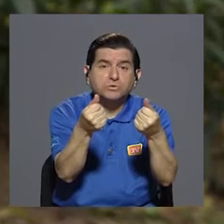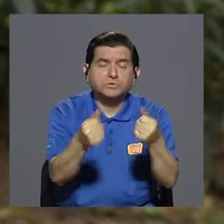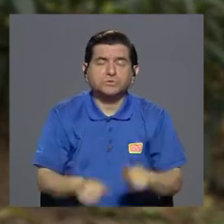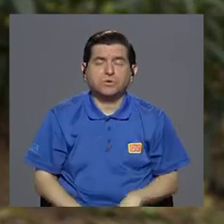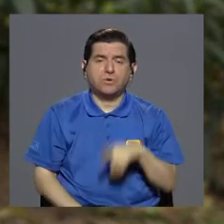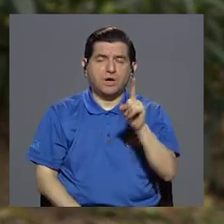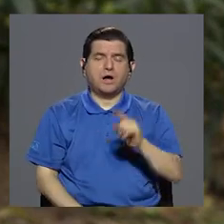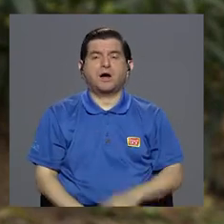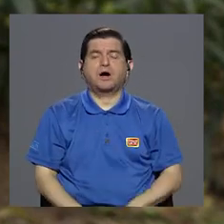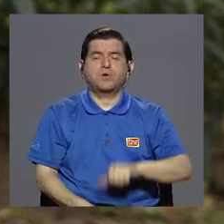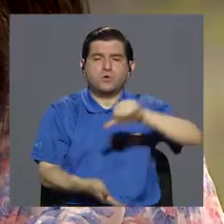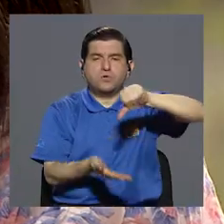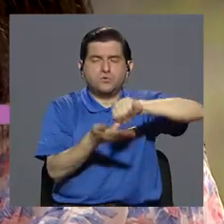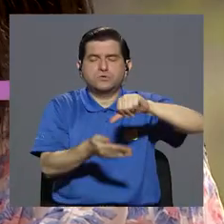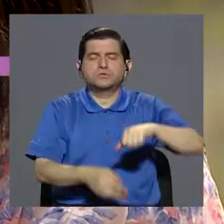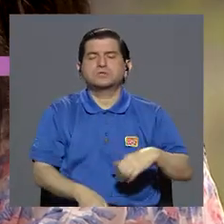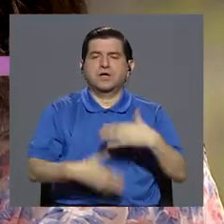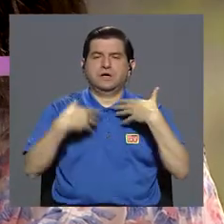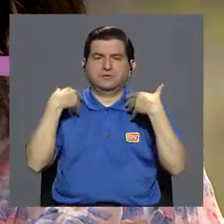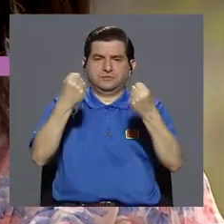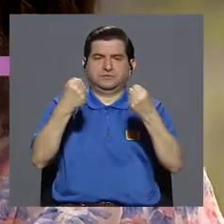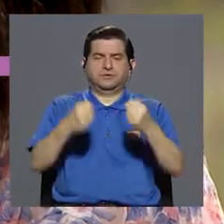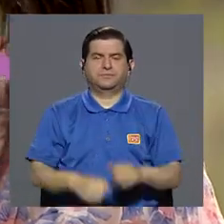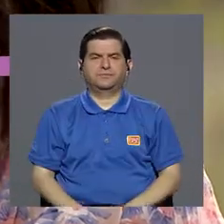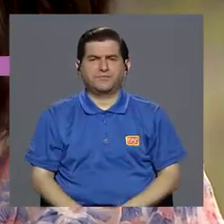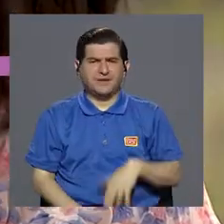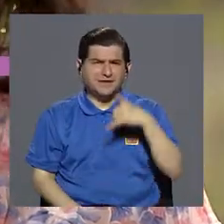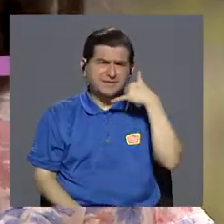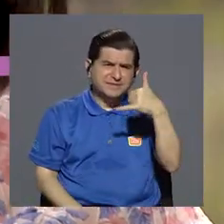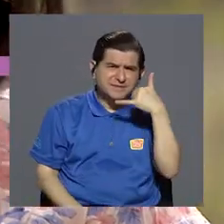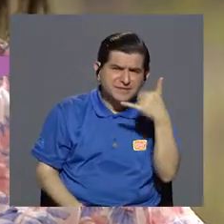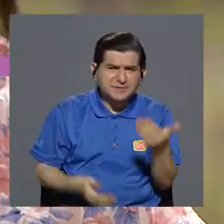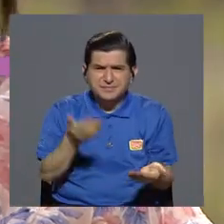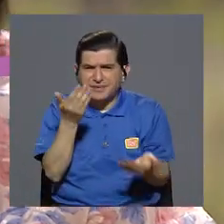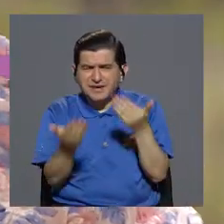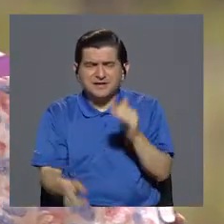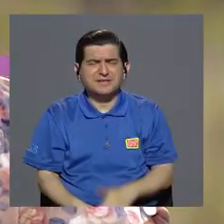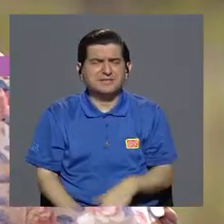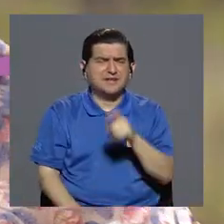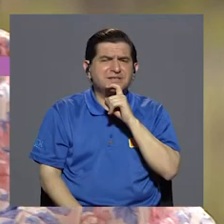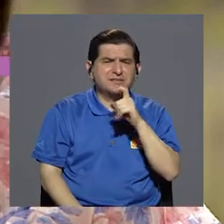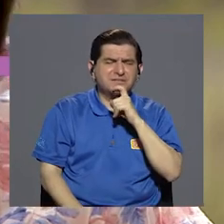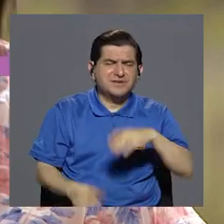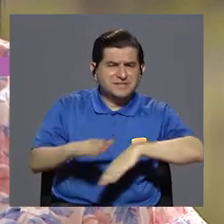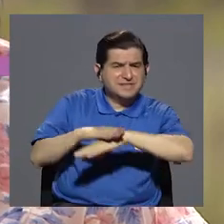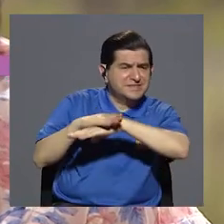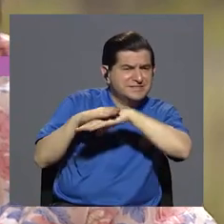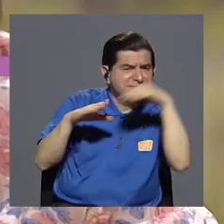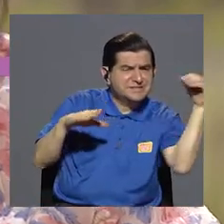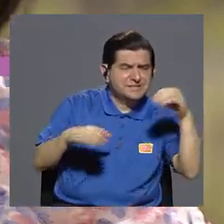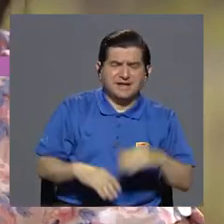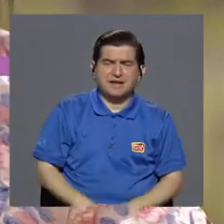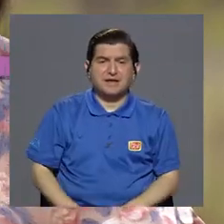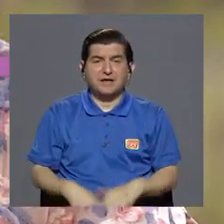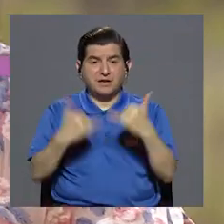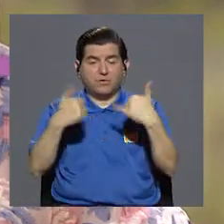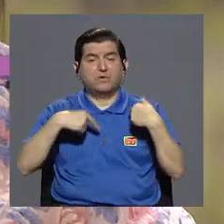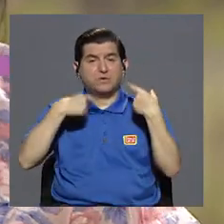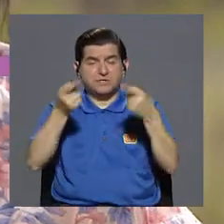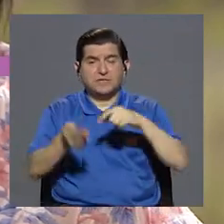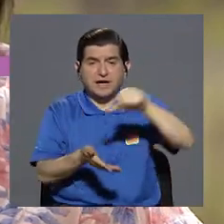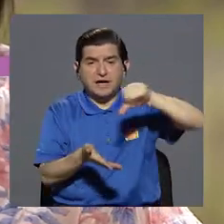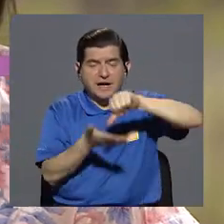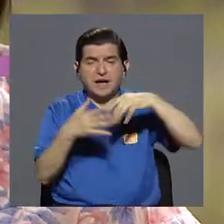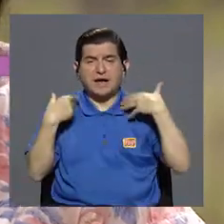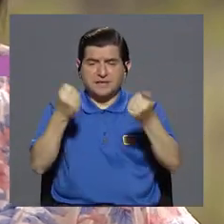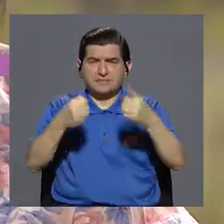a un centro de salud. Si tuvieran como que llamar, tal vez si se les dificulta salir de una vez al centro de salud o cuando llegan al centro